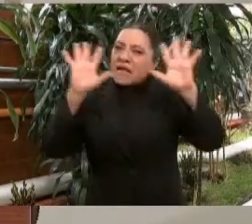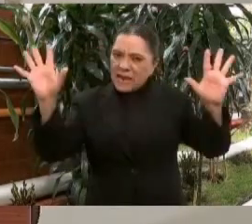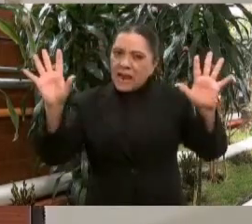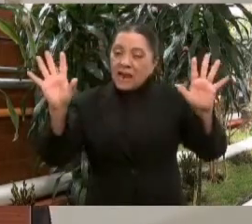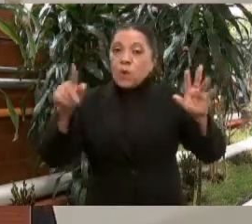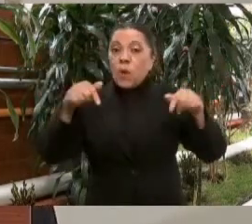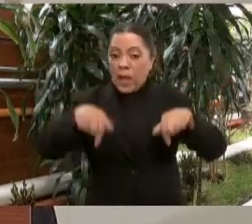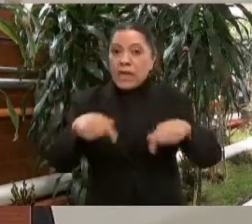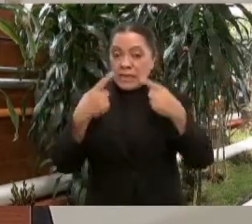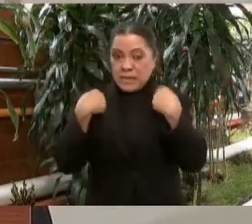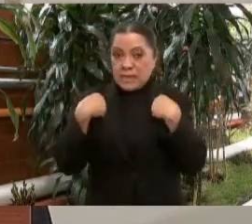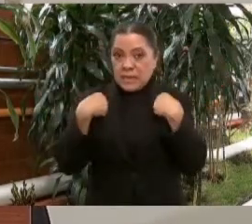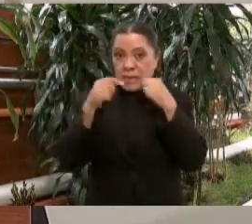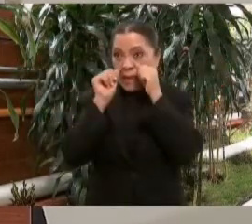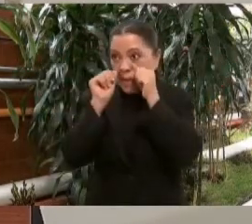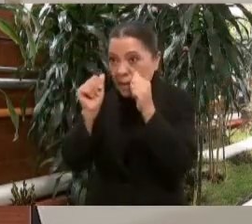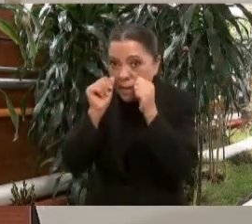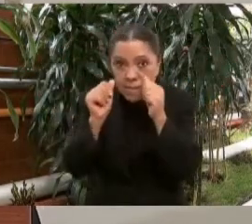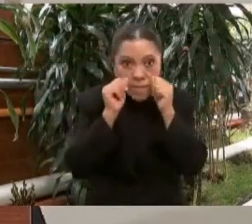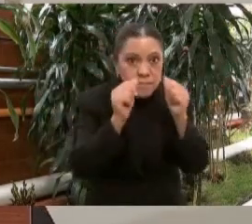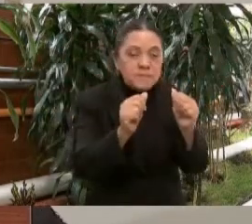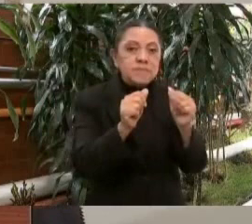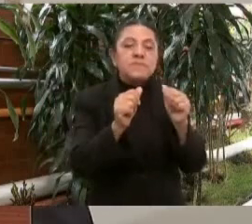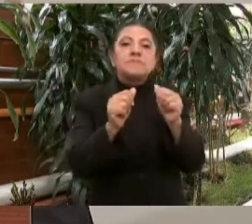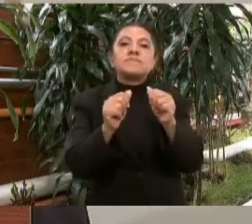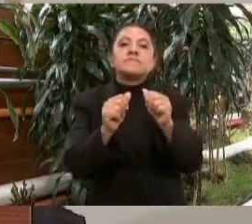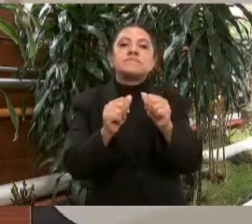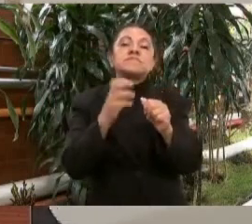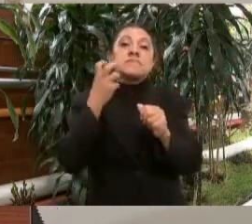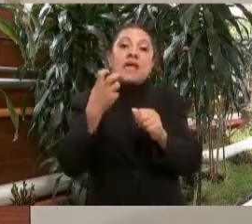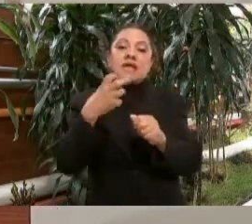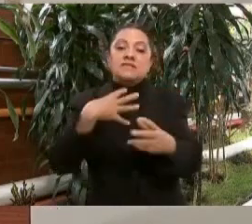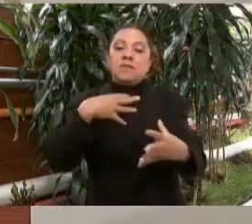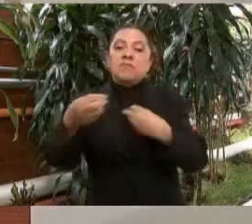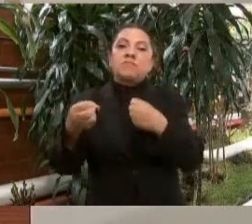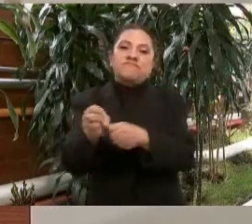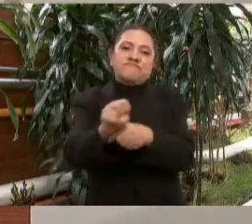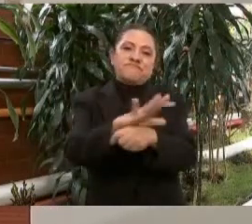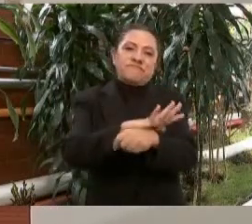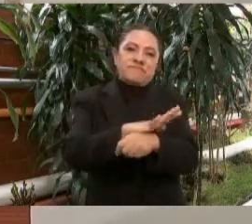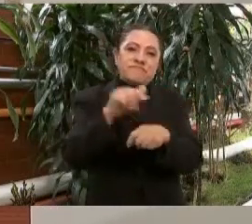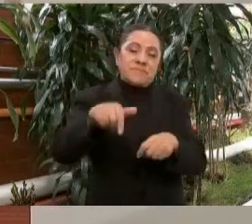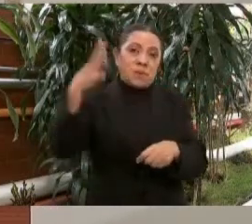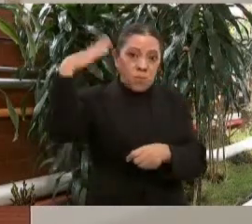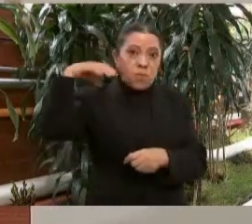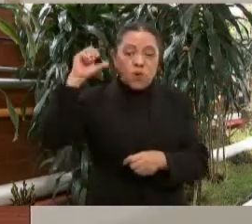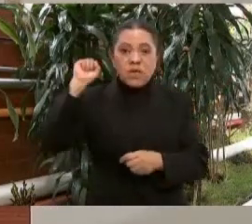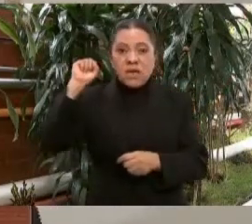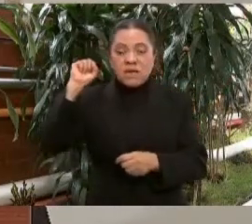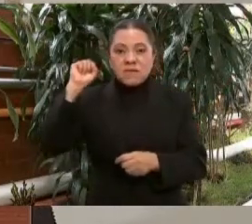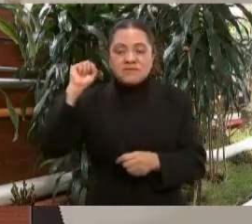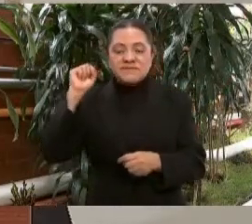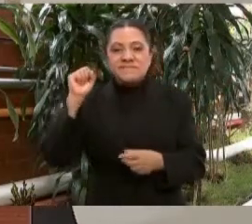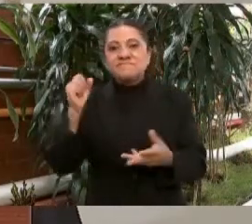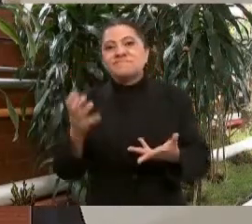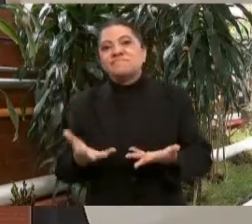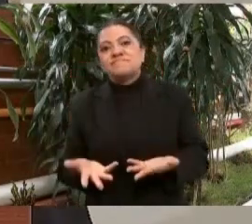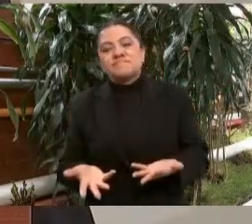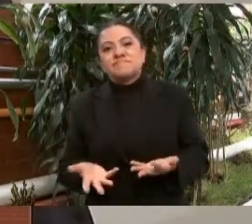pendientes. La pandemia en Morelos no ha